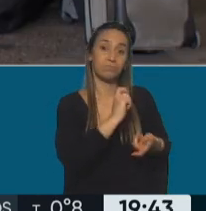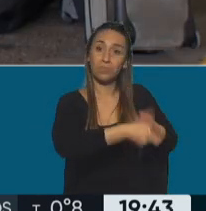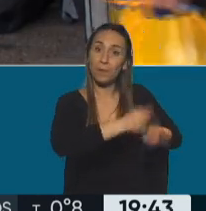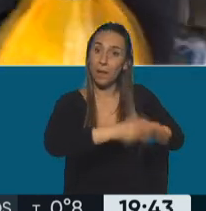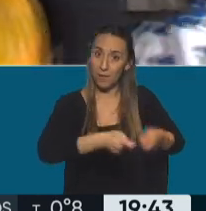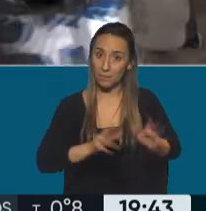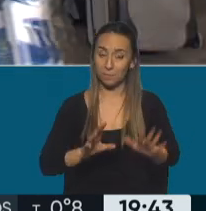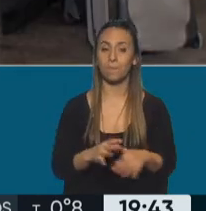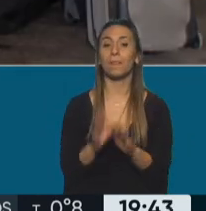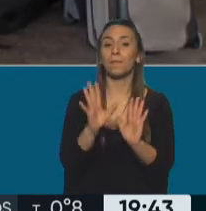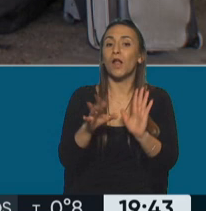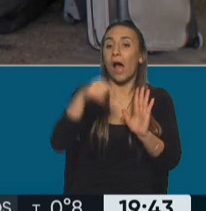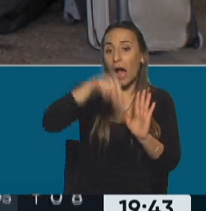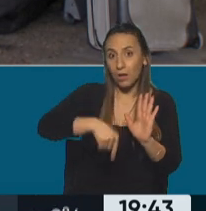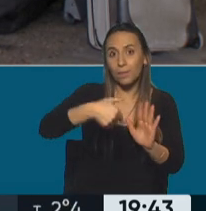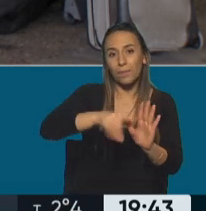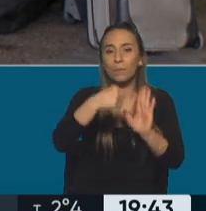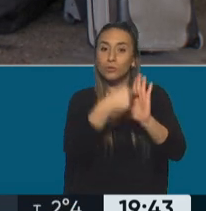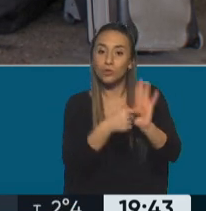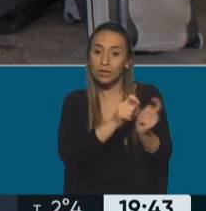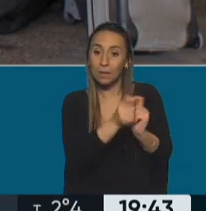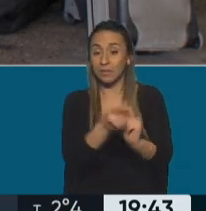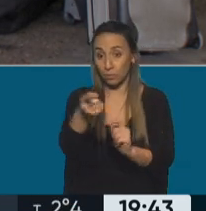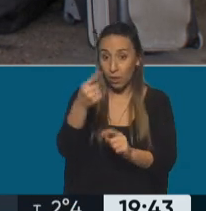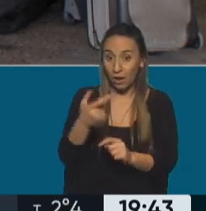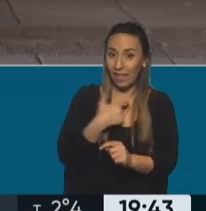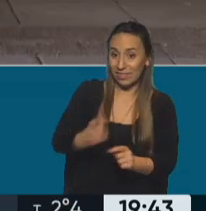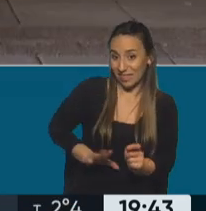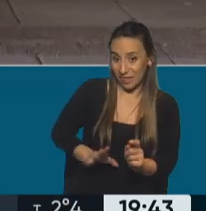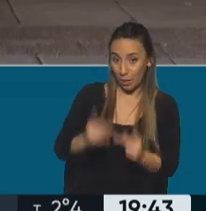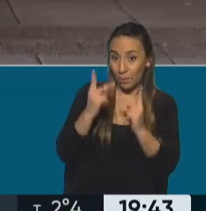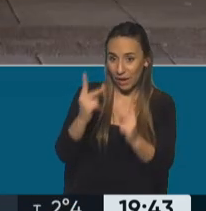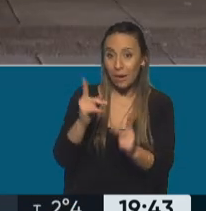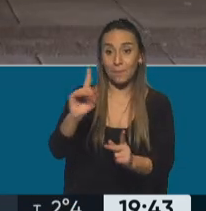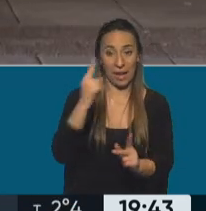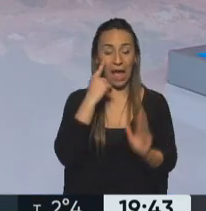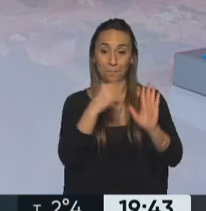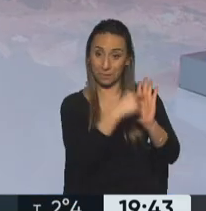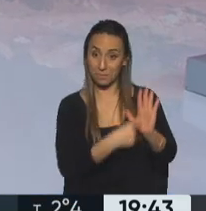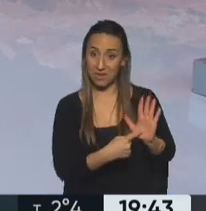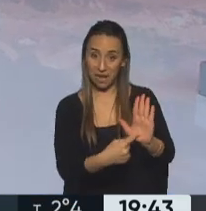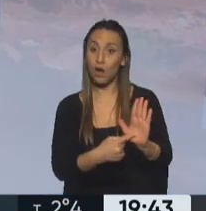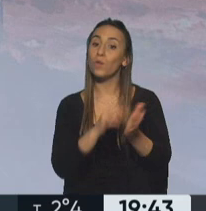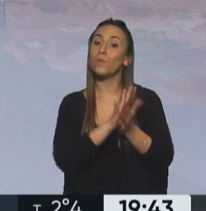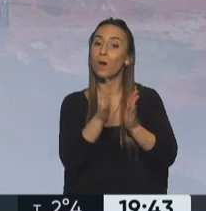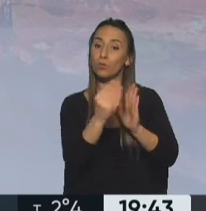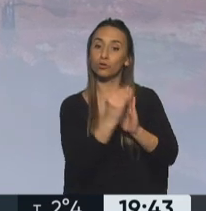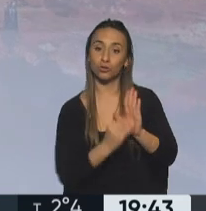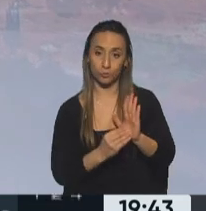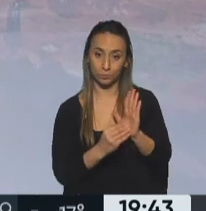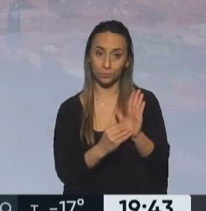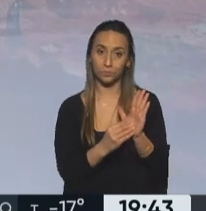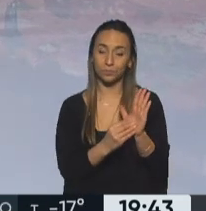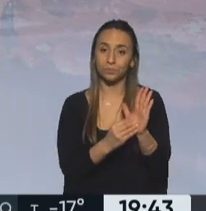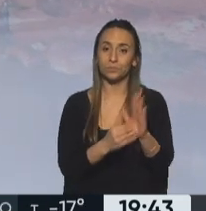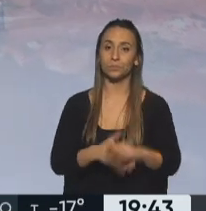va a haber unos cambios, Horacio, así que si estabas pensando viajar, te los anotás. Por ejemplo. Por ejemplo, mirá, fíjate qué cambios incluye...